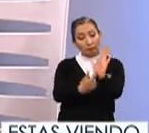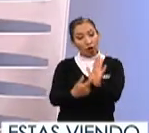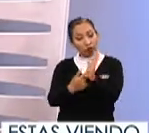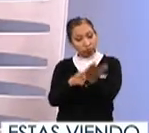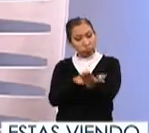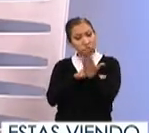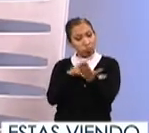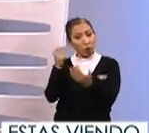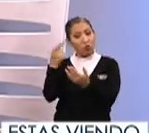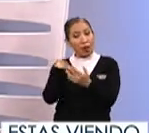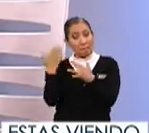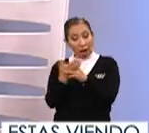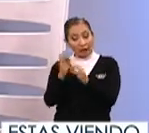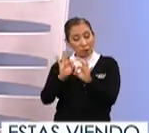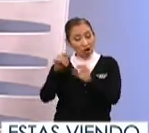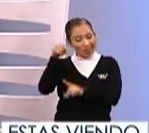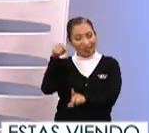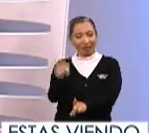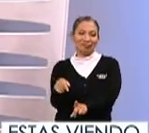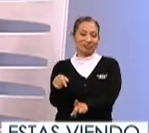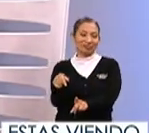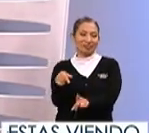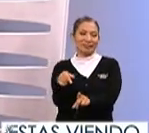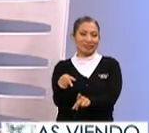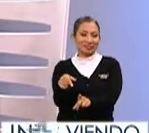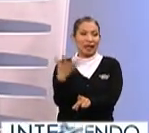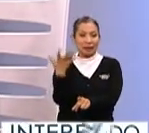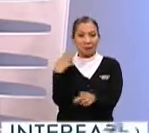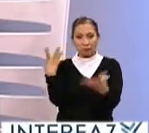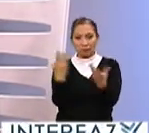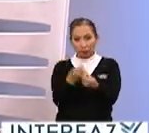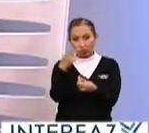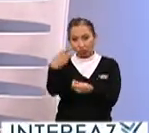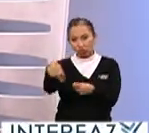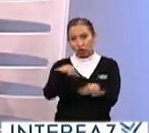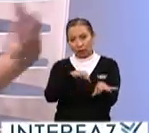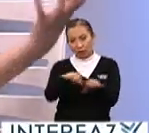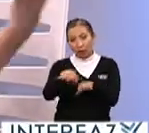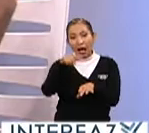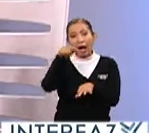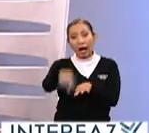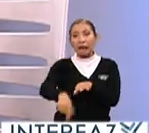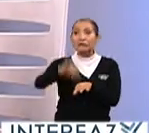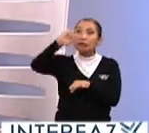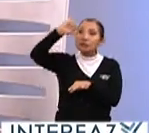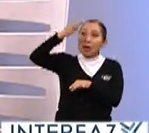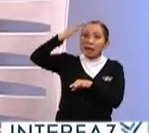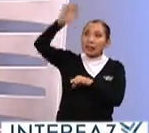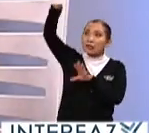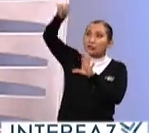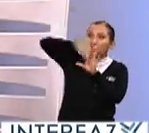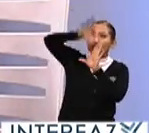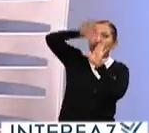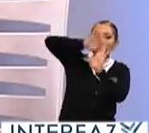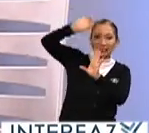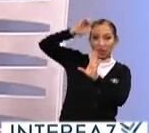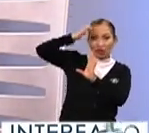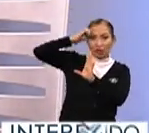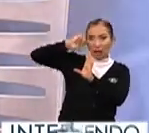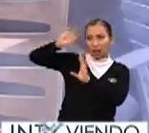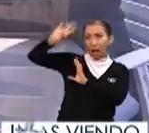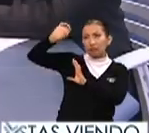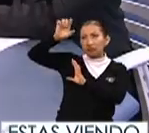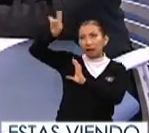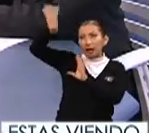una de las partes esenciales que forma parte de su trabajo que es donde bajan las imágenes de la Estación Espacial